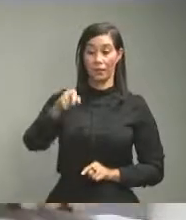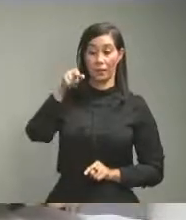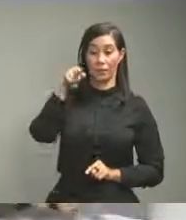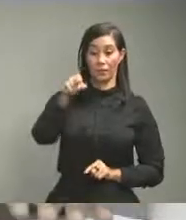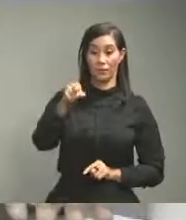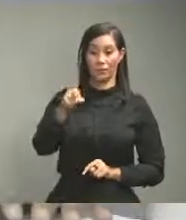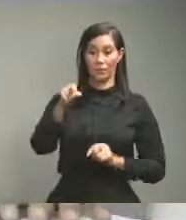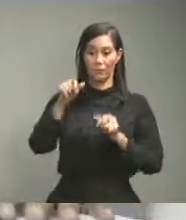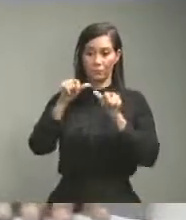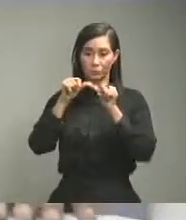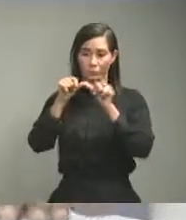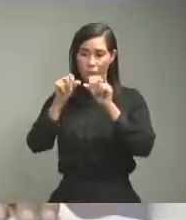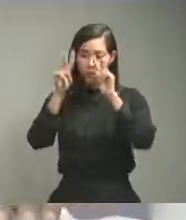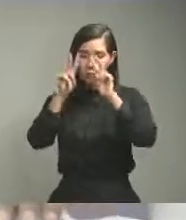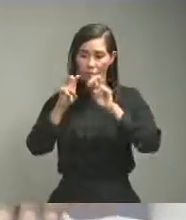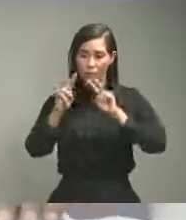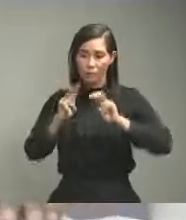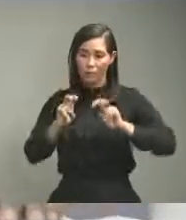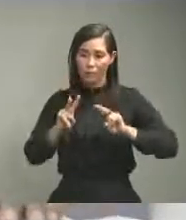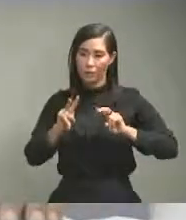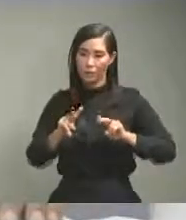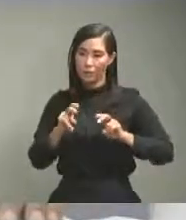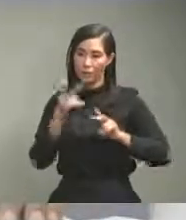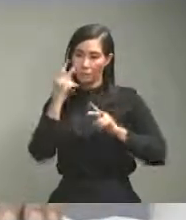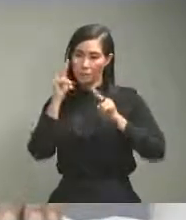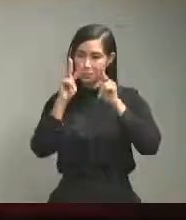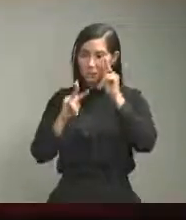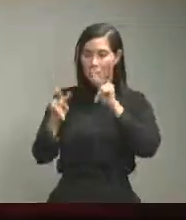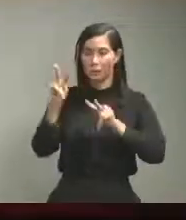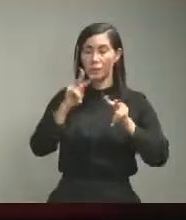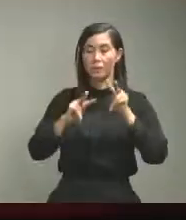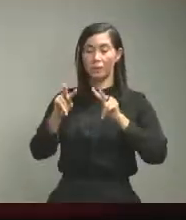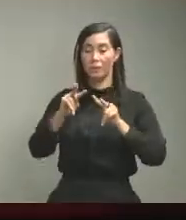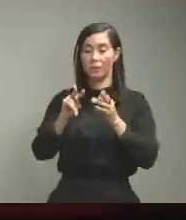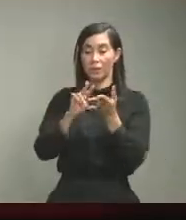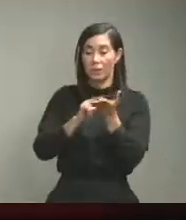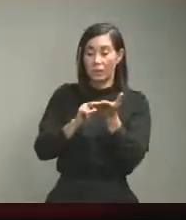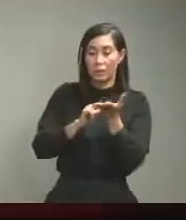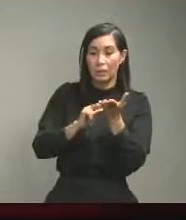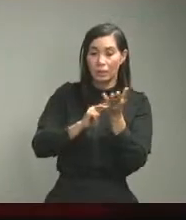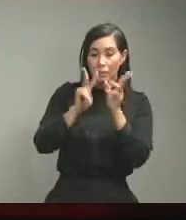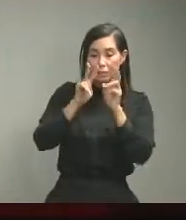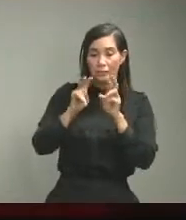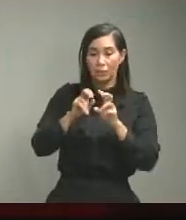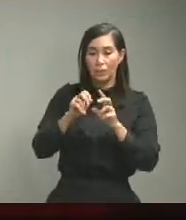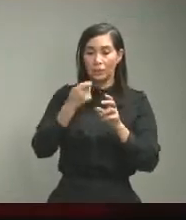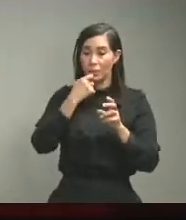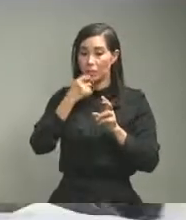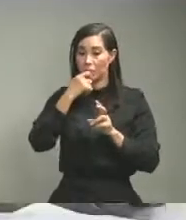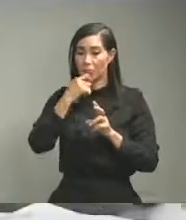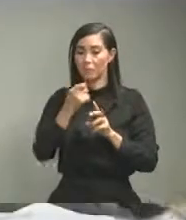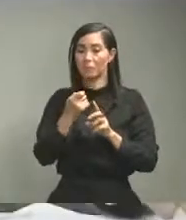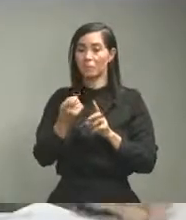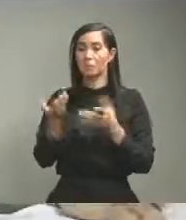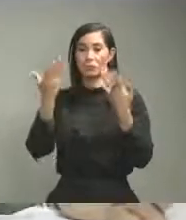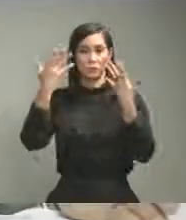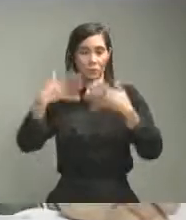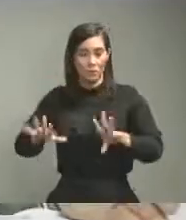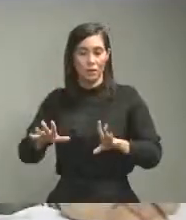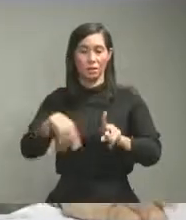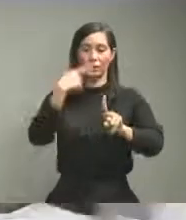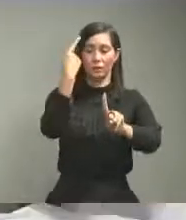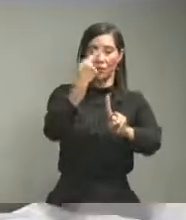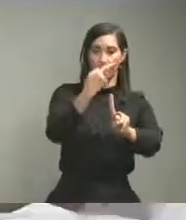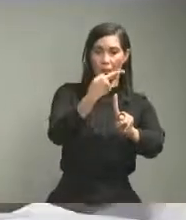la vigilancia epidemiológica la realización de pruebas y cuando se confirman pasan a la